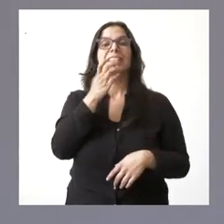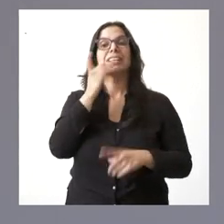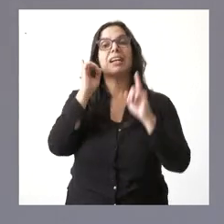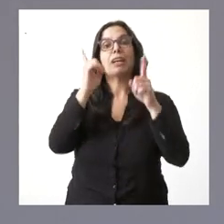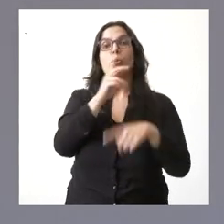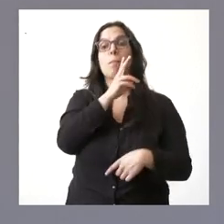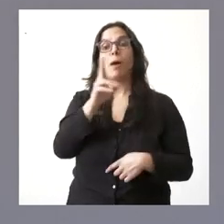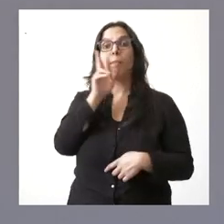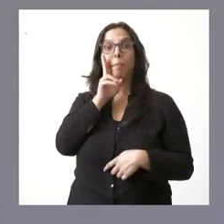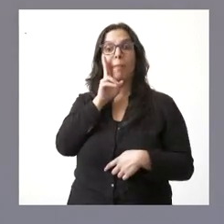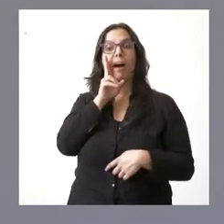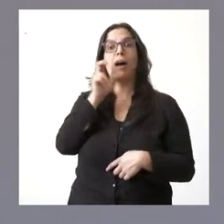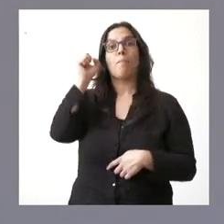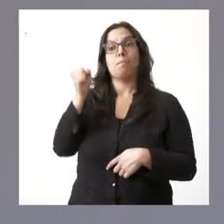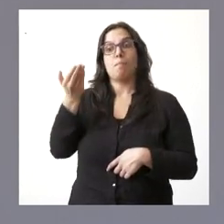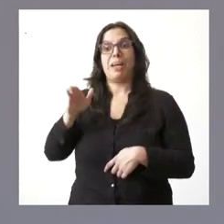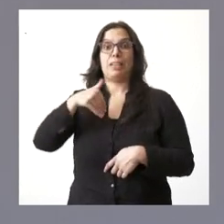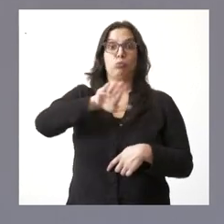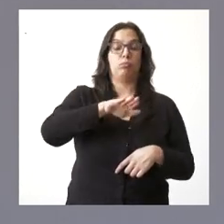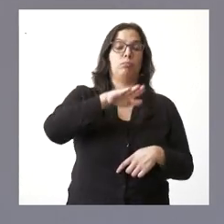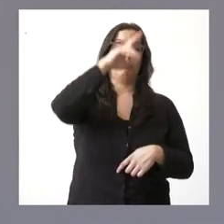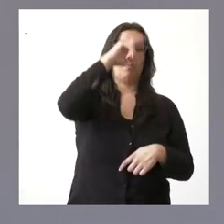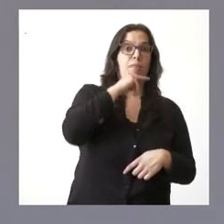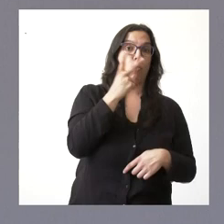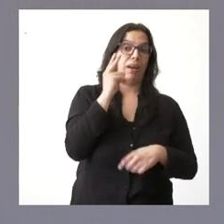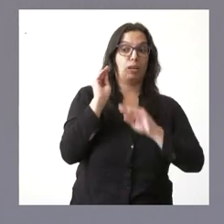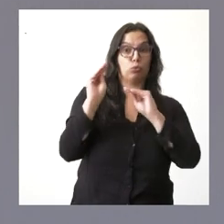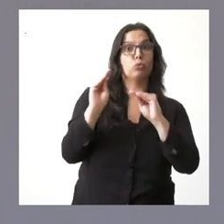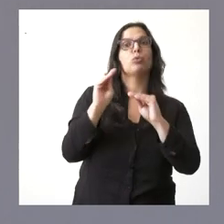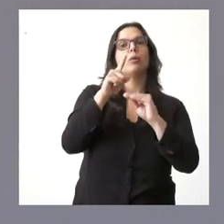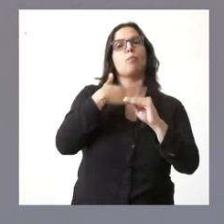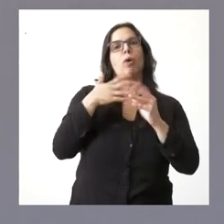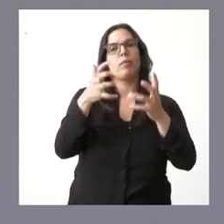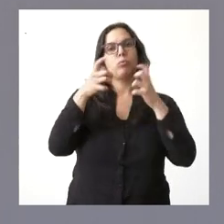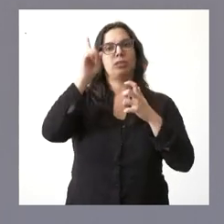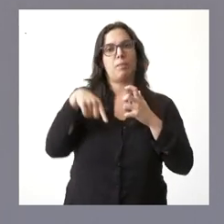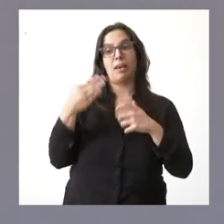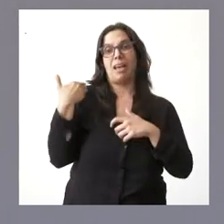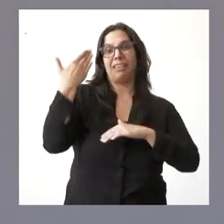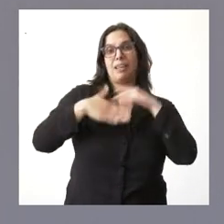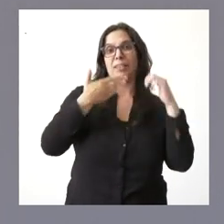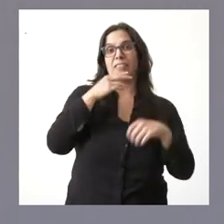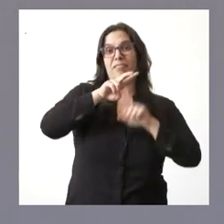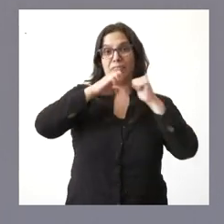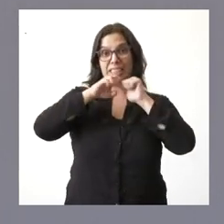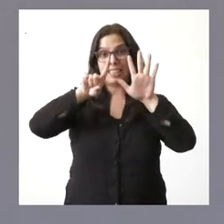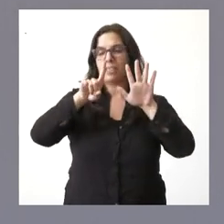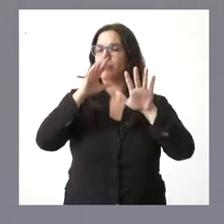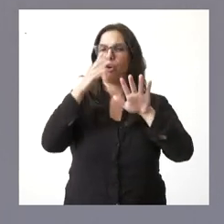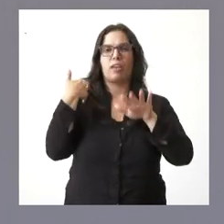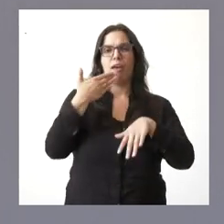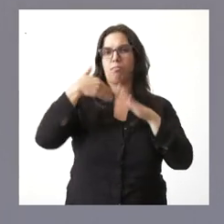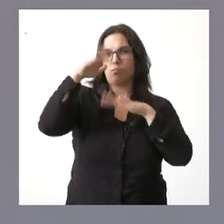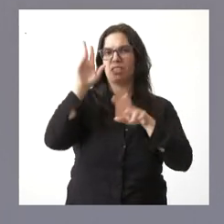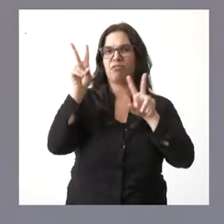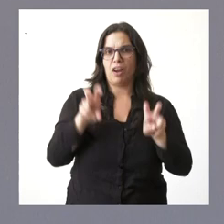mortales por violencia de género, tal forma que podrán ser beneficiarios de este descuento más allá de los 26 años. Y